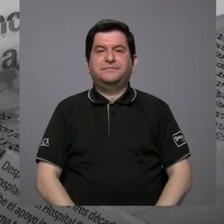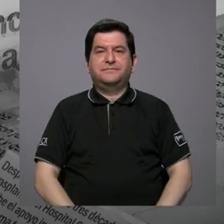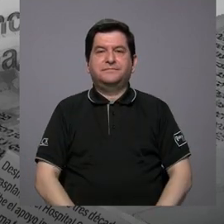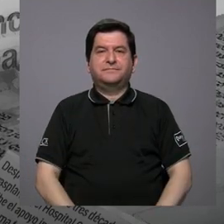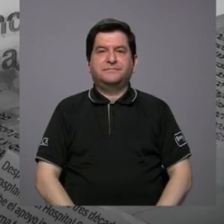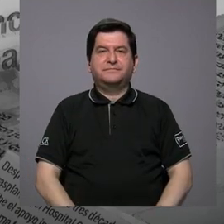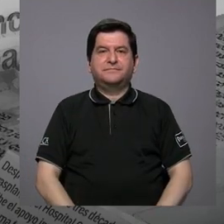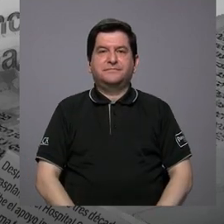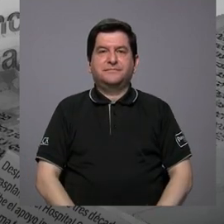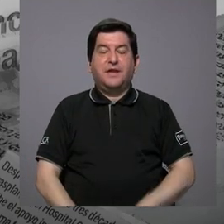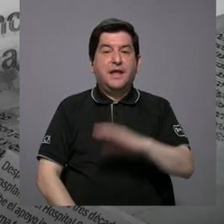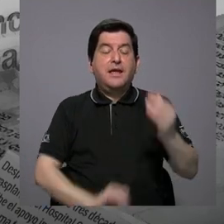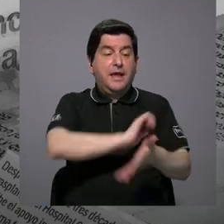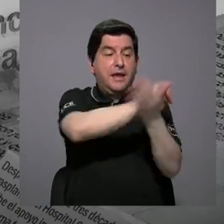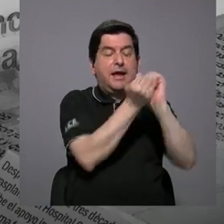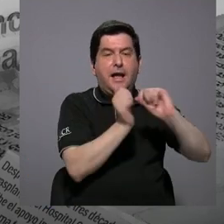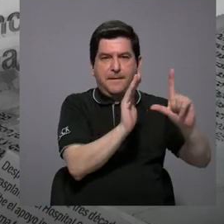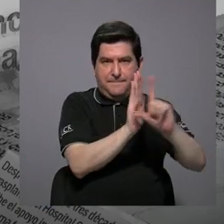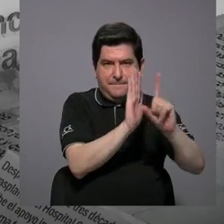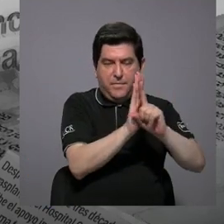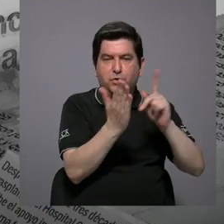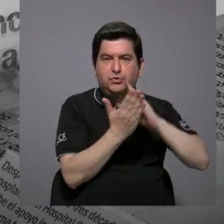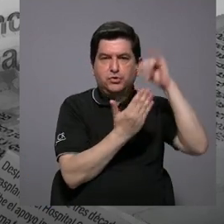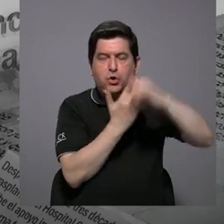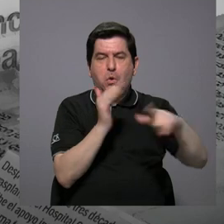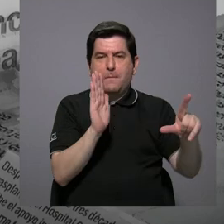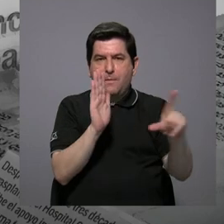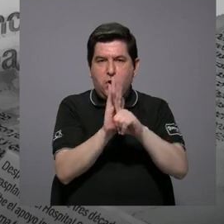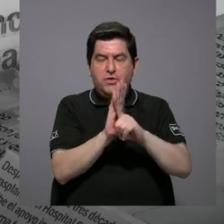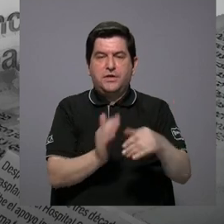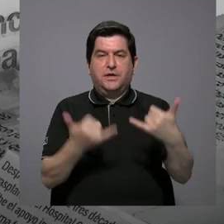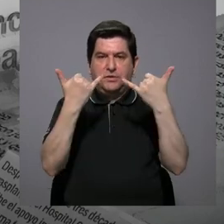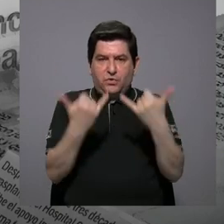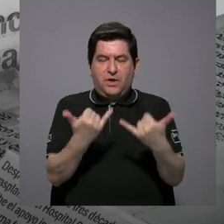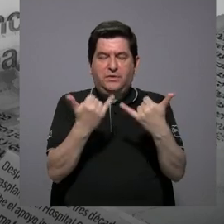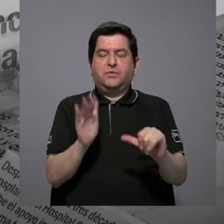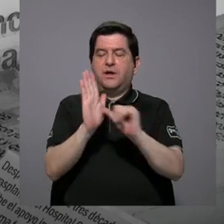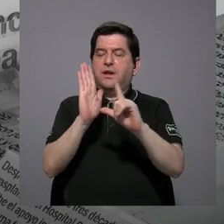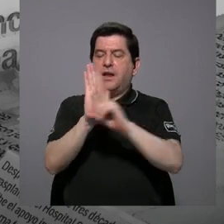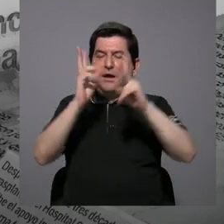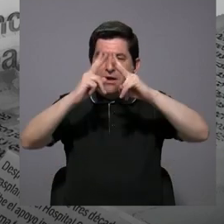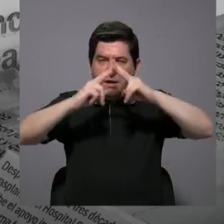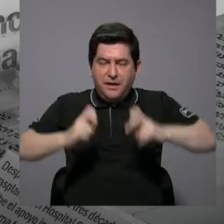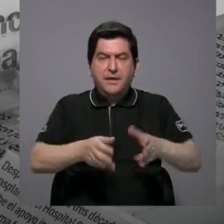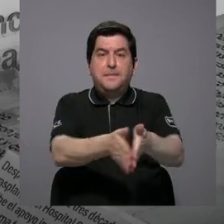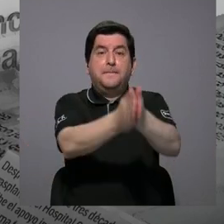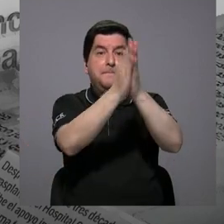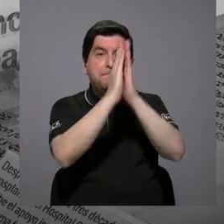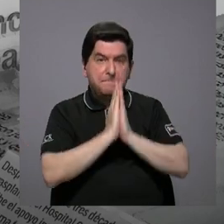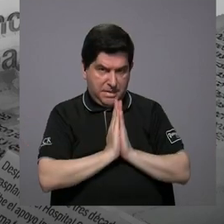cambios en la legislación, un proyecto de ley que hay en la Asamblea Legislativa que pide